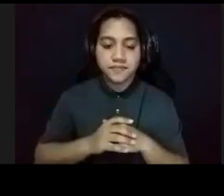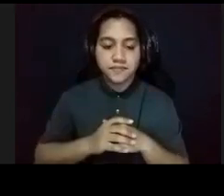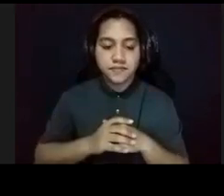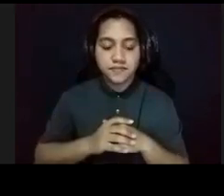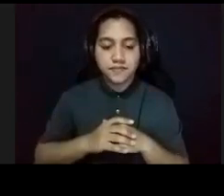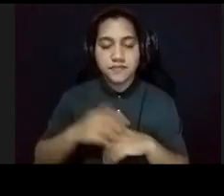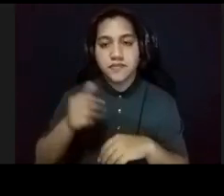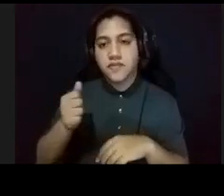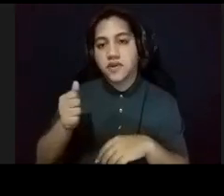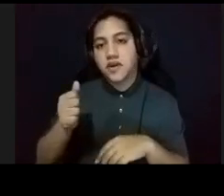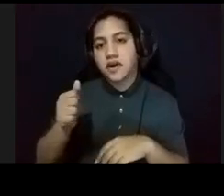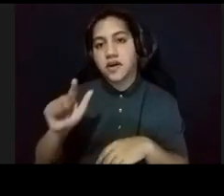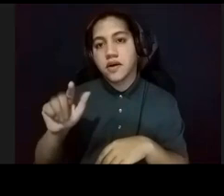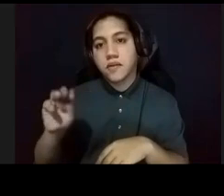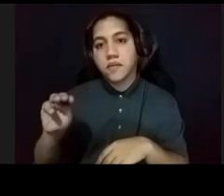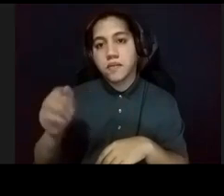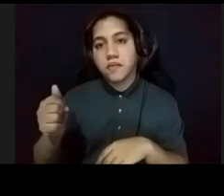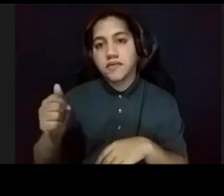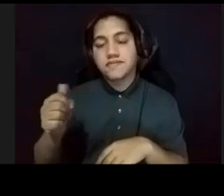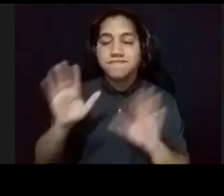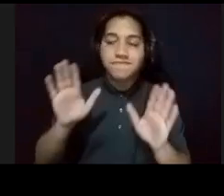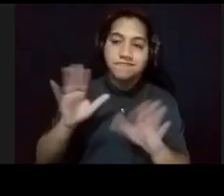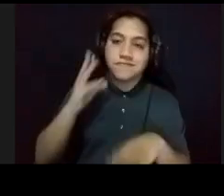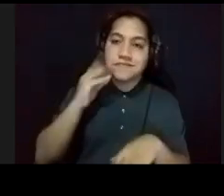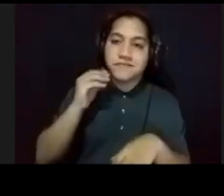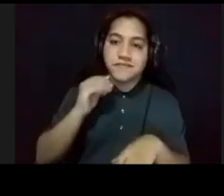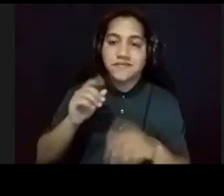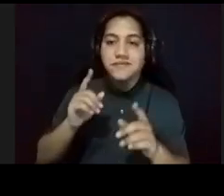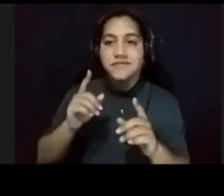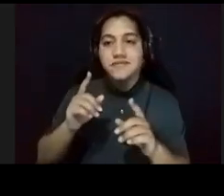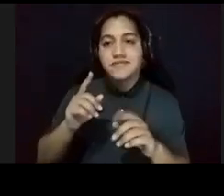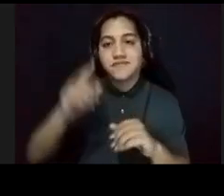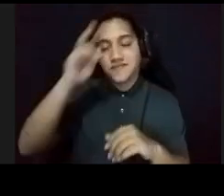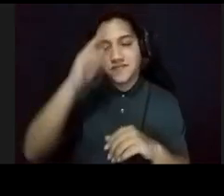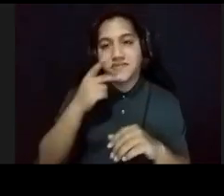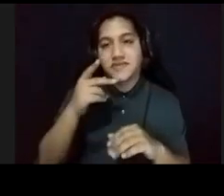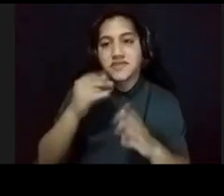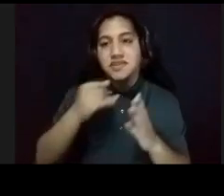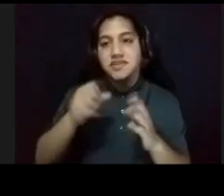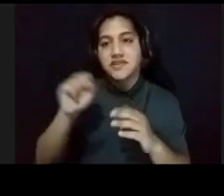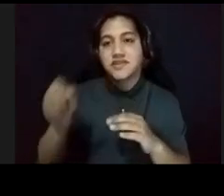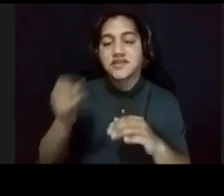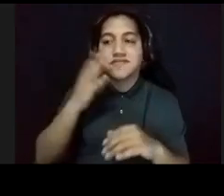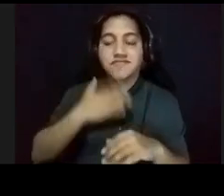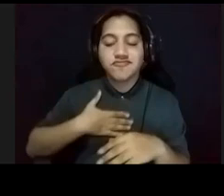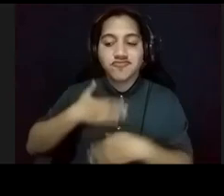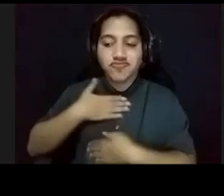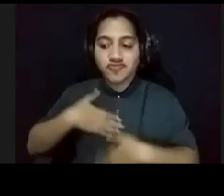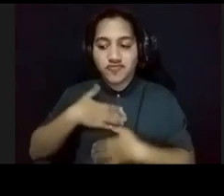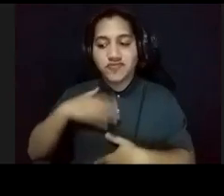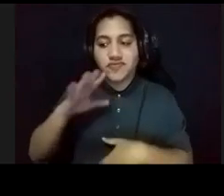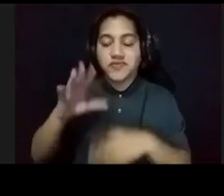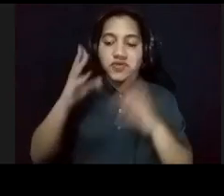Alma Rivera, qué maravillosa experiencia, tuvo al conocer al artista, en San Juan, me disfruté mucho, a escuchar, su